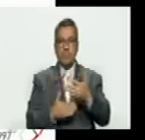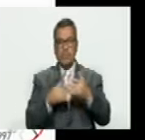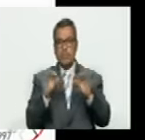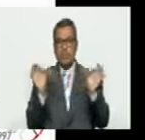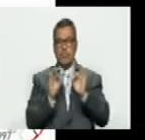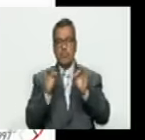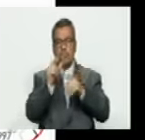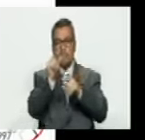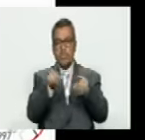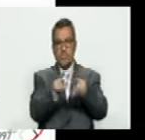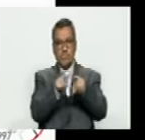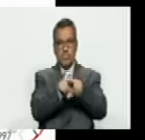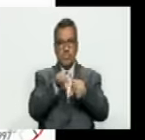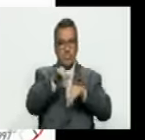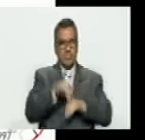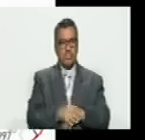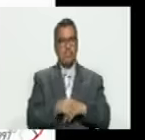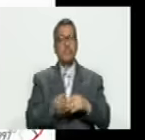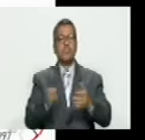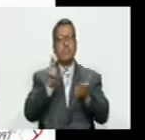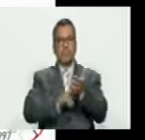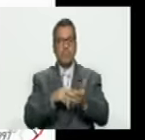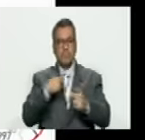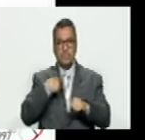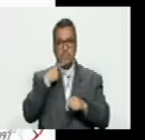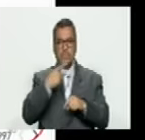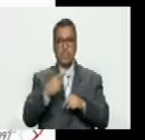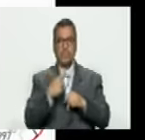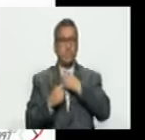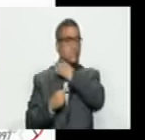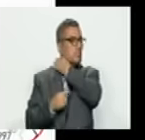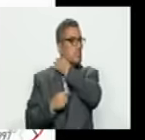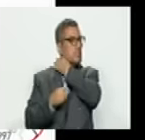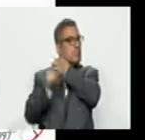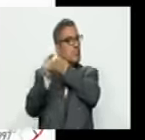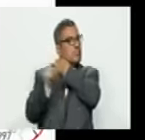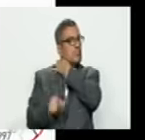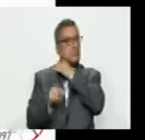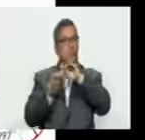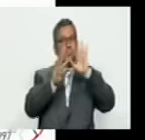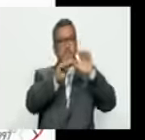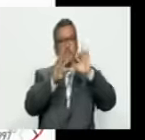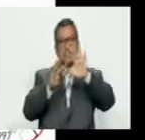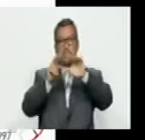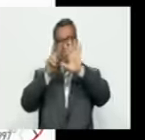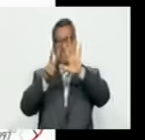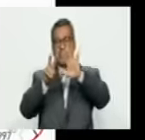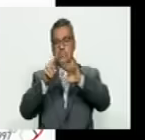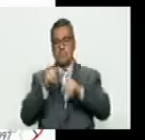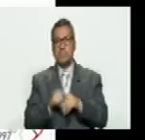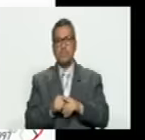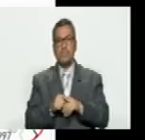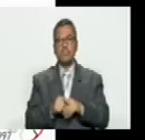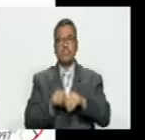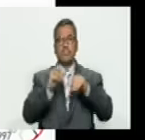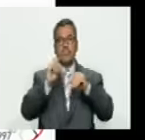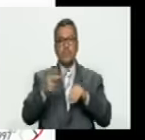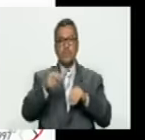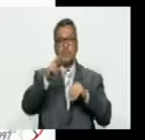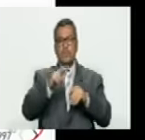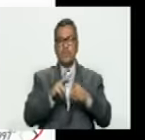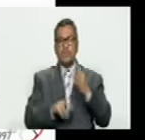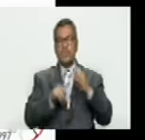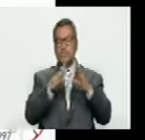uniforme y otra vez ellos repiten que en la esquina de abajo 997 QR y el QR le da